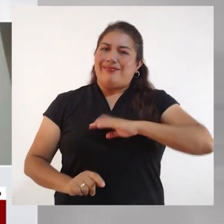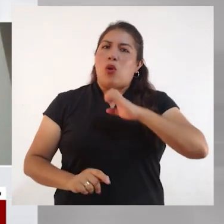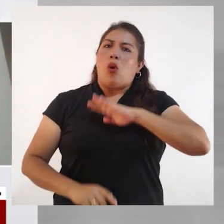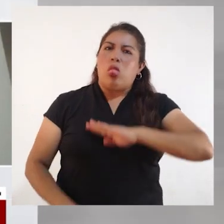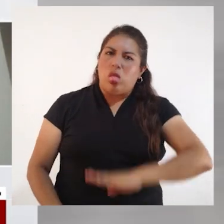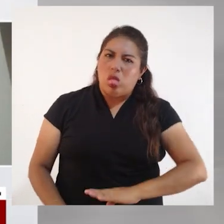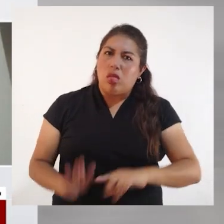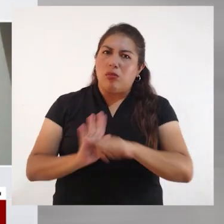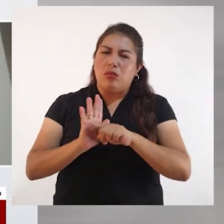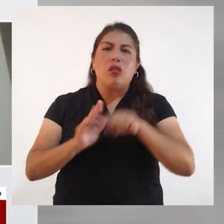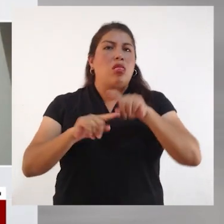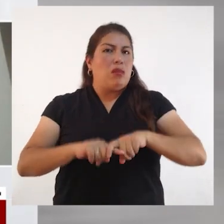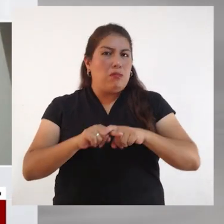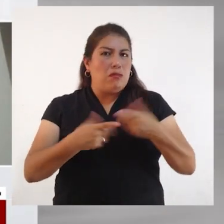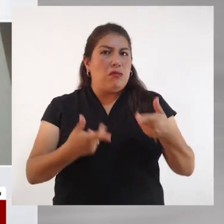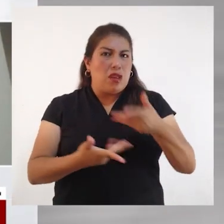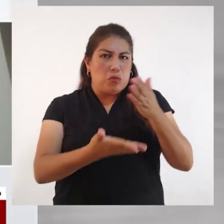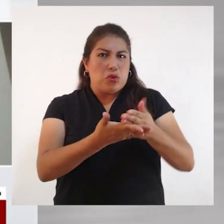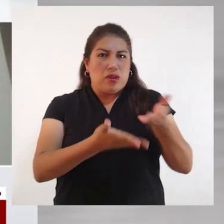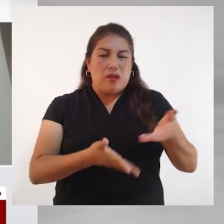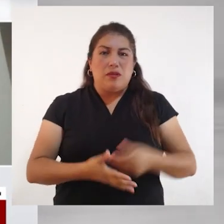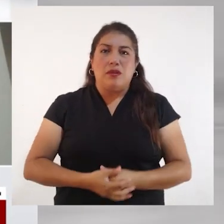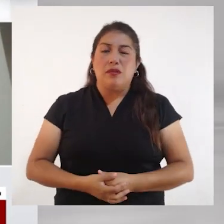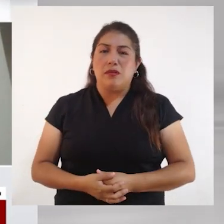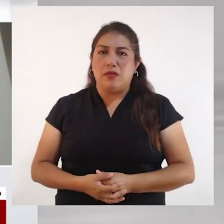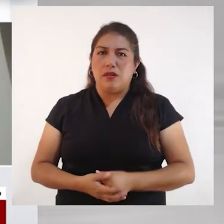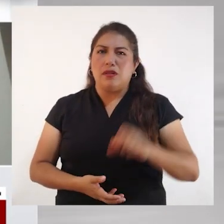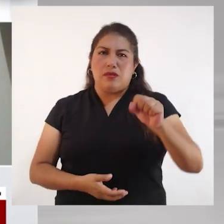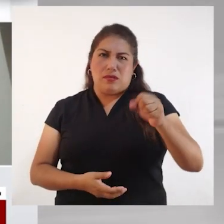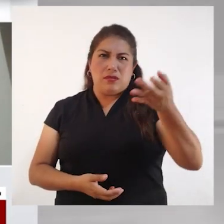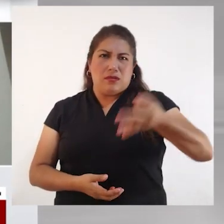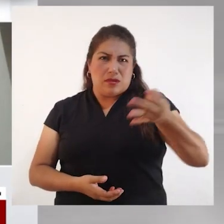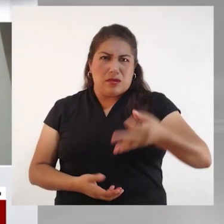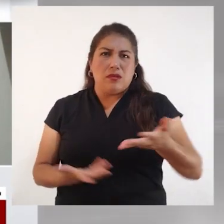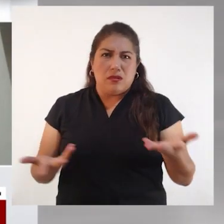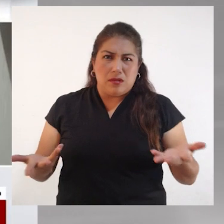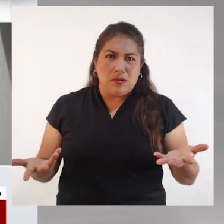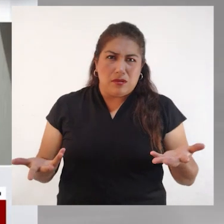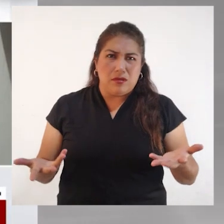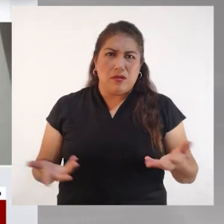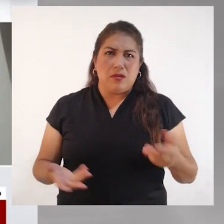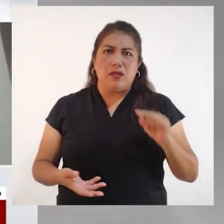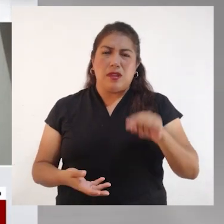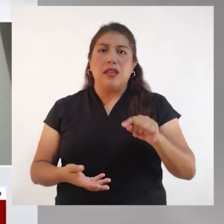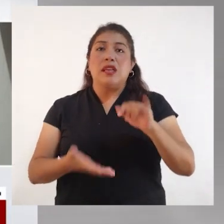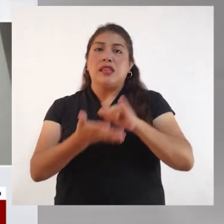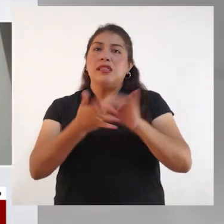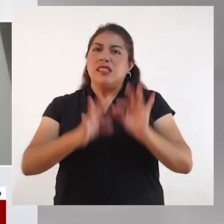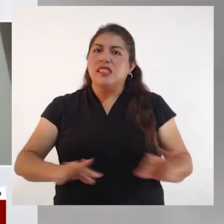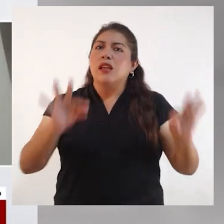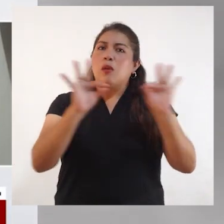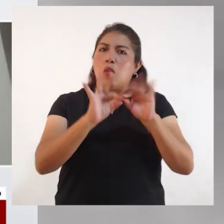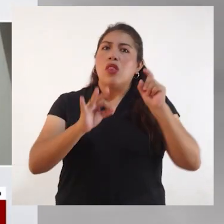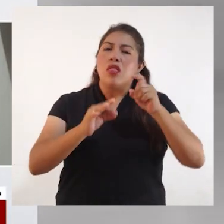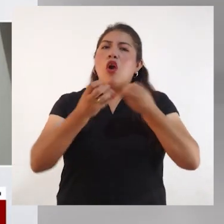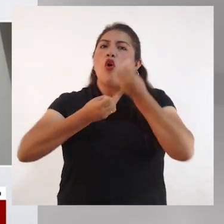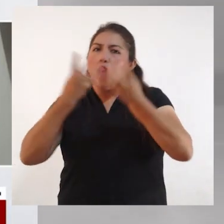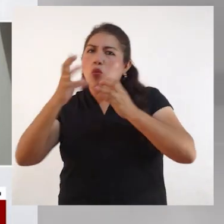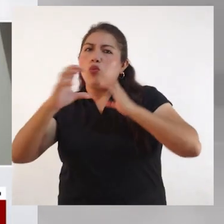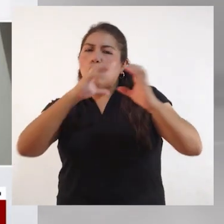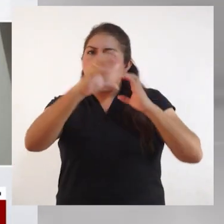presión porque los niños también son vulnerables a esto. Claro, claro que sí. Por eso el abordaje